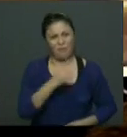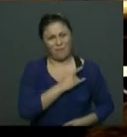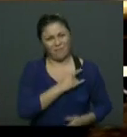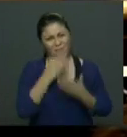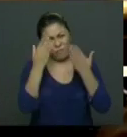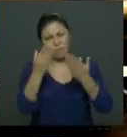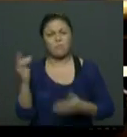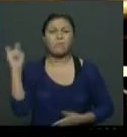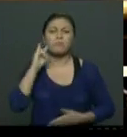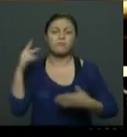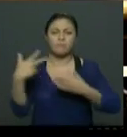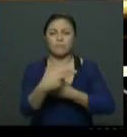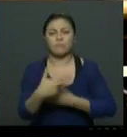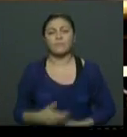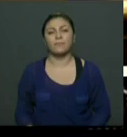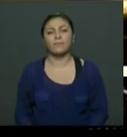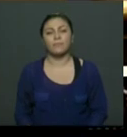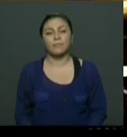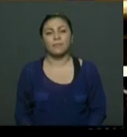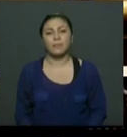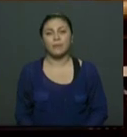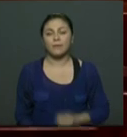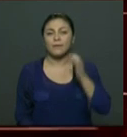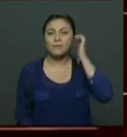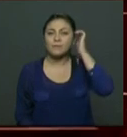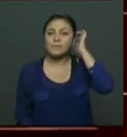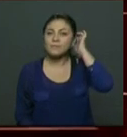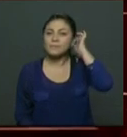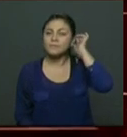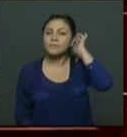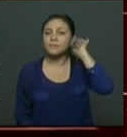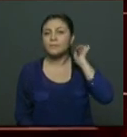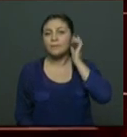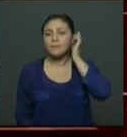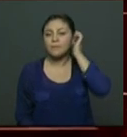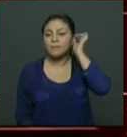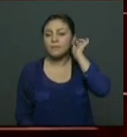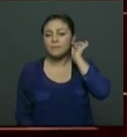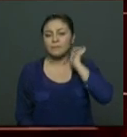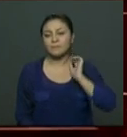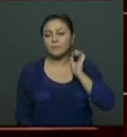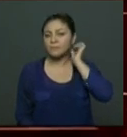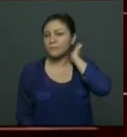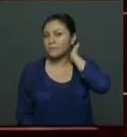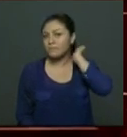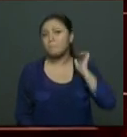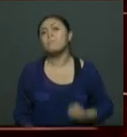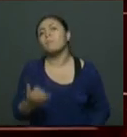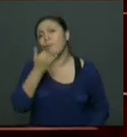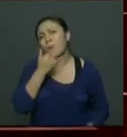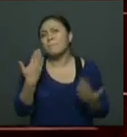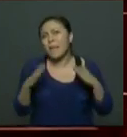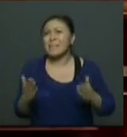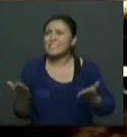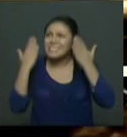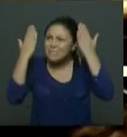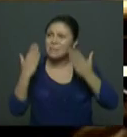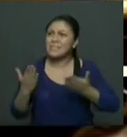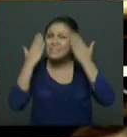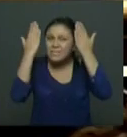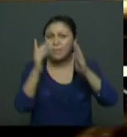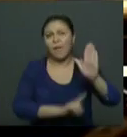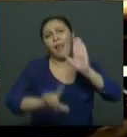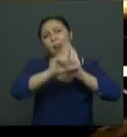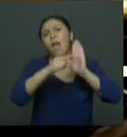ley incluso ya